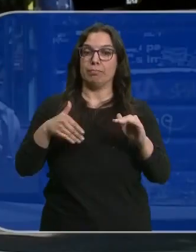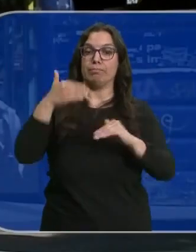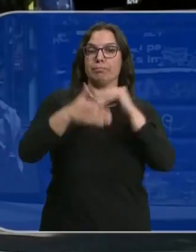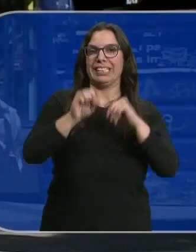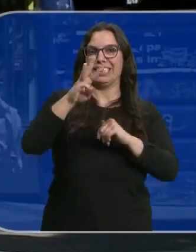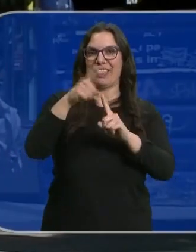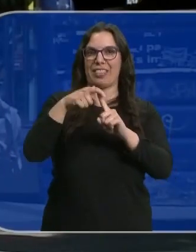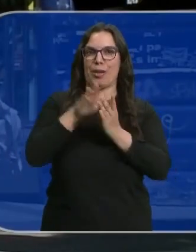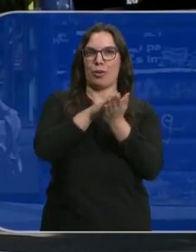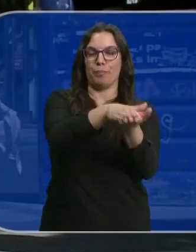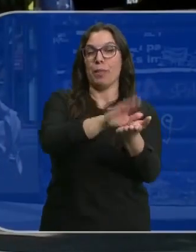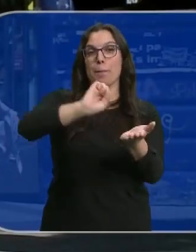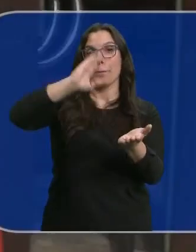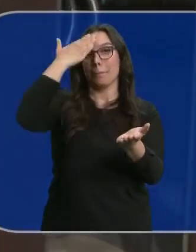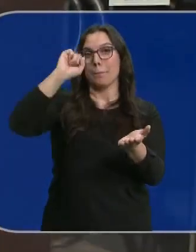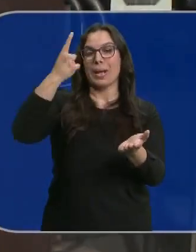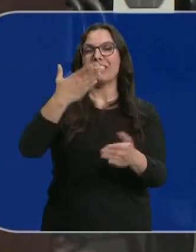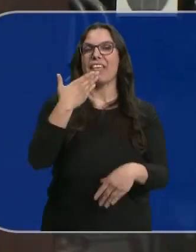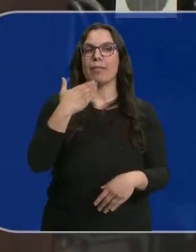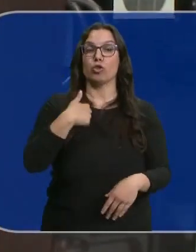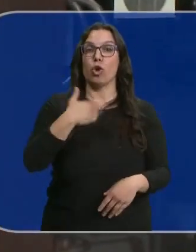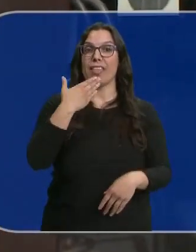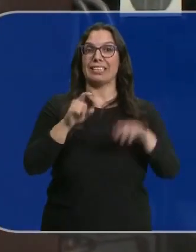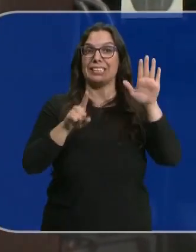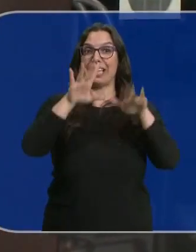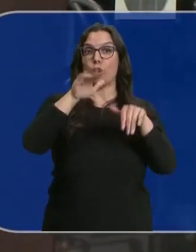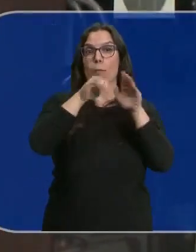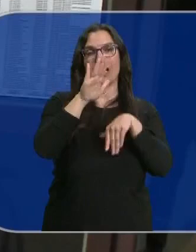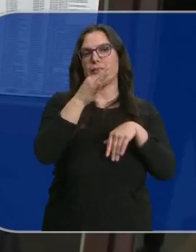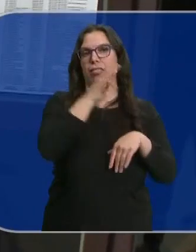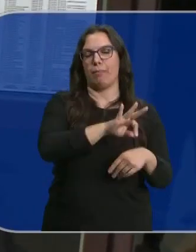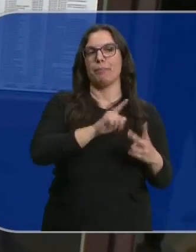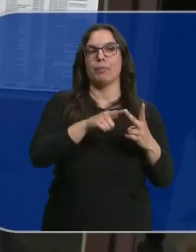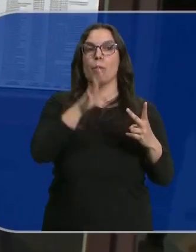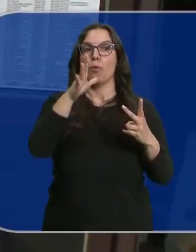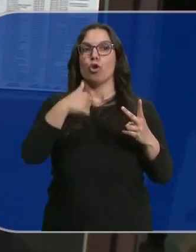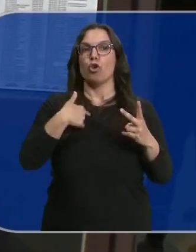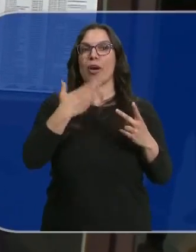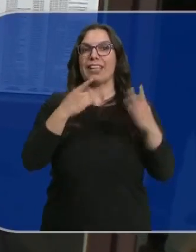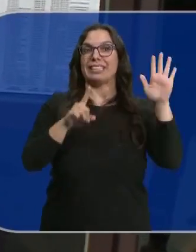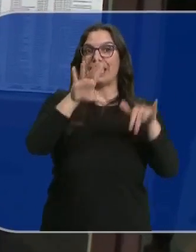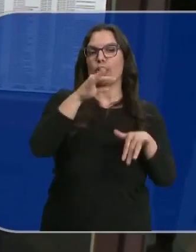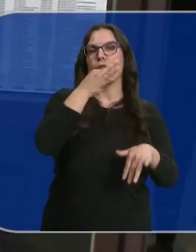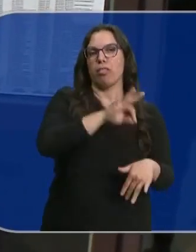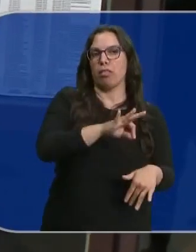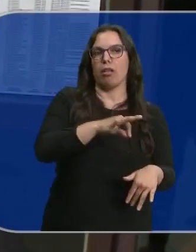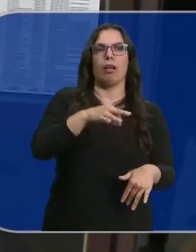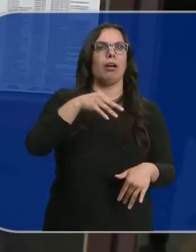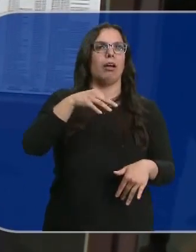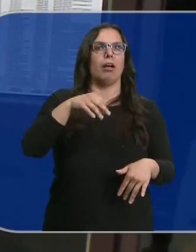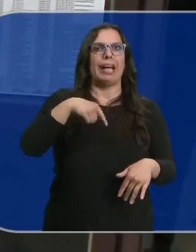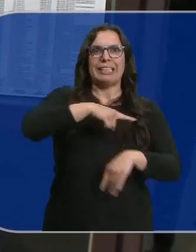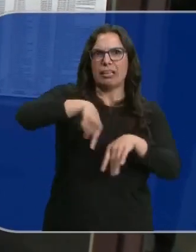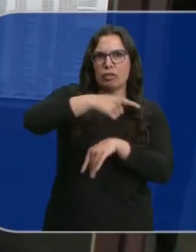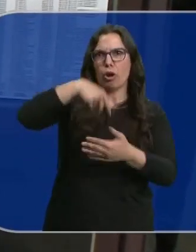de mayo. Una de las principales es la edad. Pues yo por ser mayor de 65 años. Porque tengo 65 años y no puedo estar